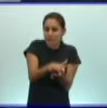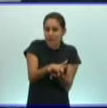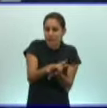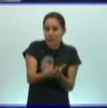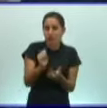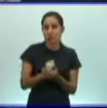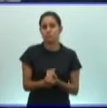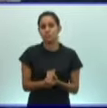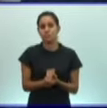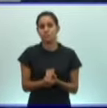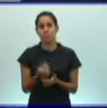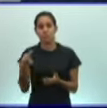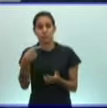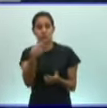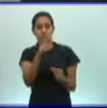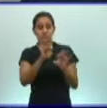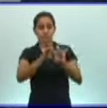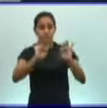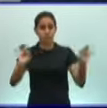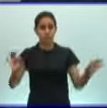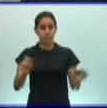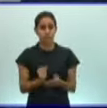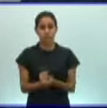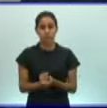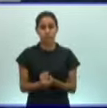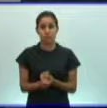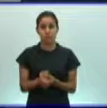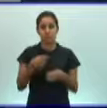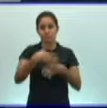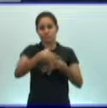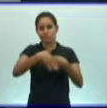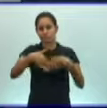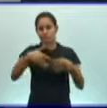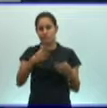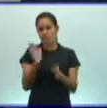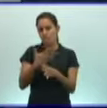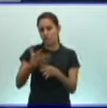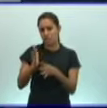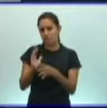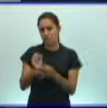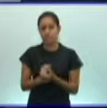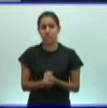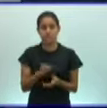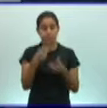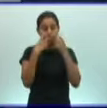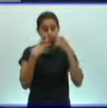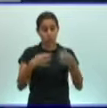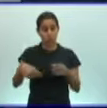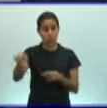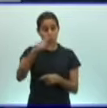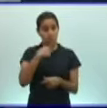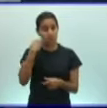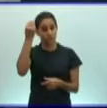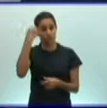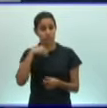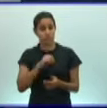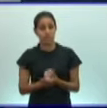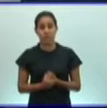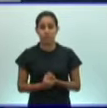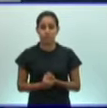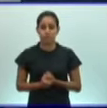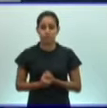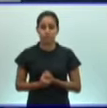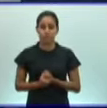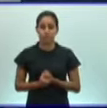pseudo-celomados y de cuerpo cilíndrico. Diferencias entre ellos que es importante que ustedes ya vayan teniendo en cuenta.